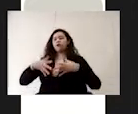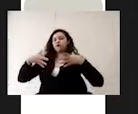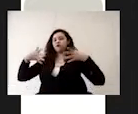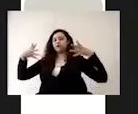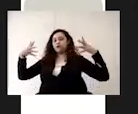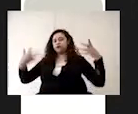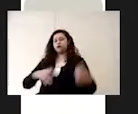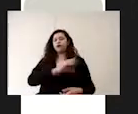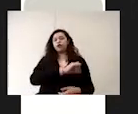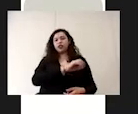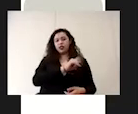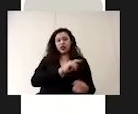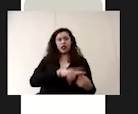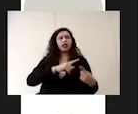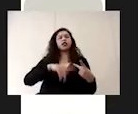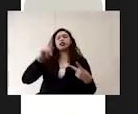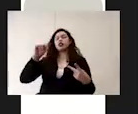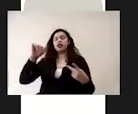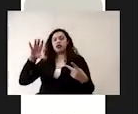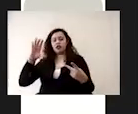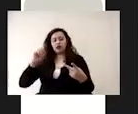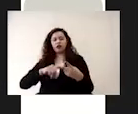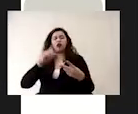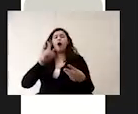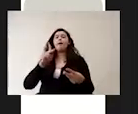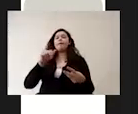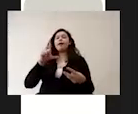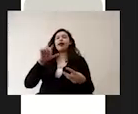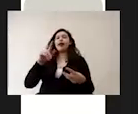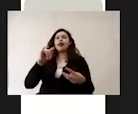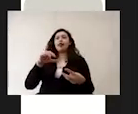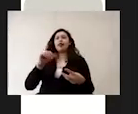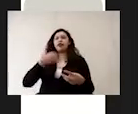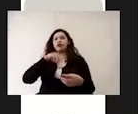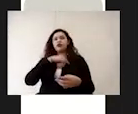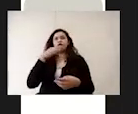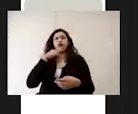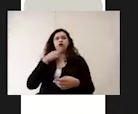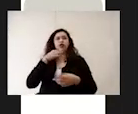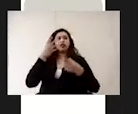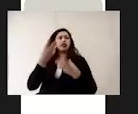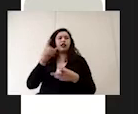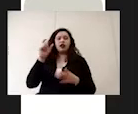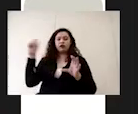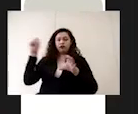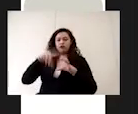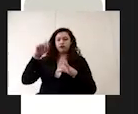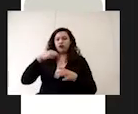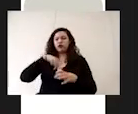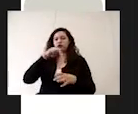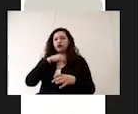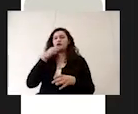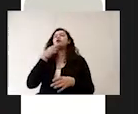cisternas, tinacos o piletas. Para que nosotros podamos utilizar este tipo de pastillas debemos